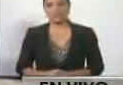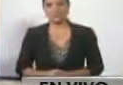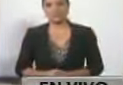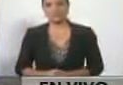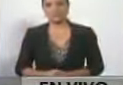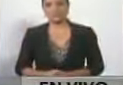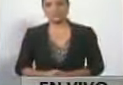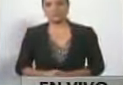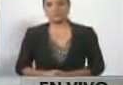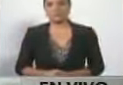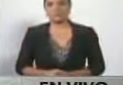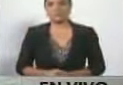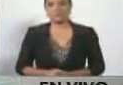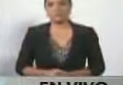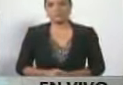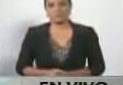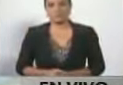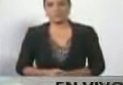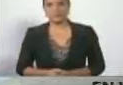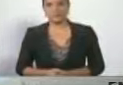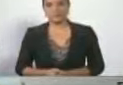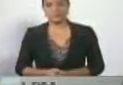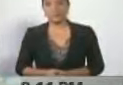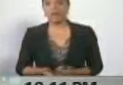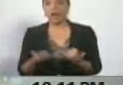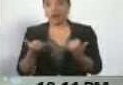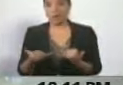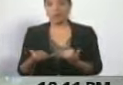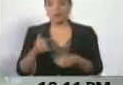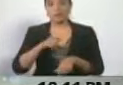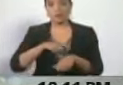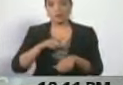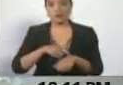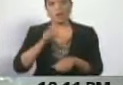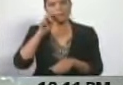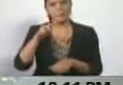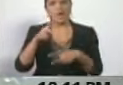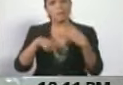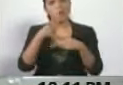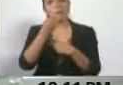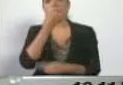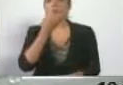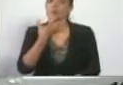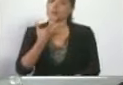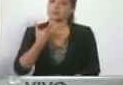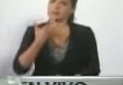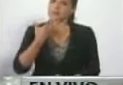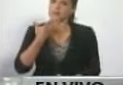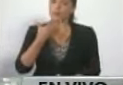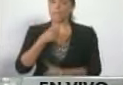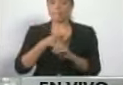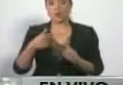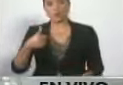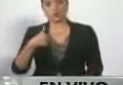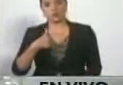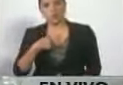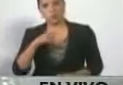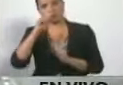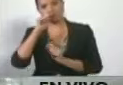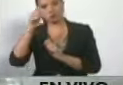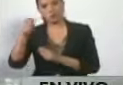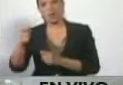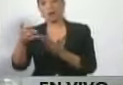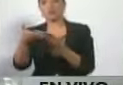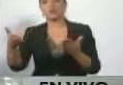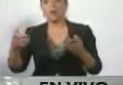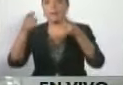Así que bueno, esto está en tiempo real. Fíjate, nosotros nos metimos en este programa tan bonito mientras yo condecoraba a nuestras muchachas